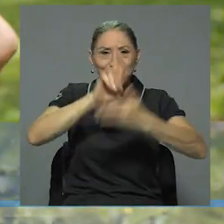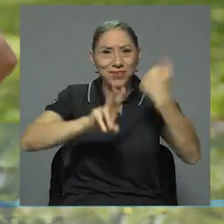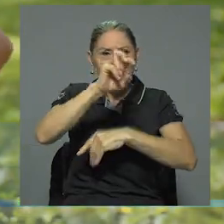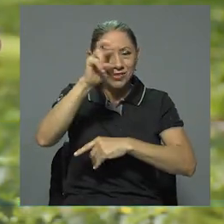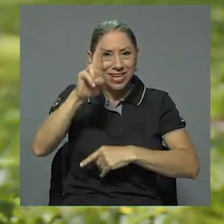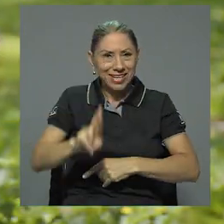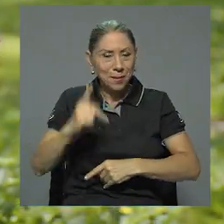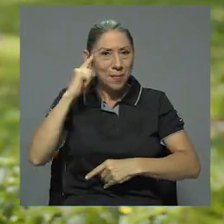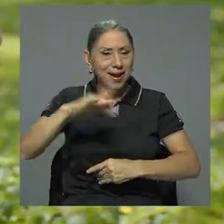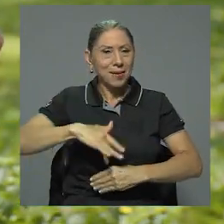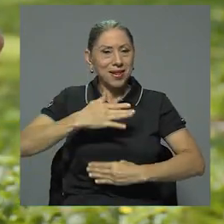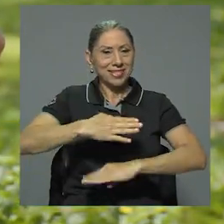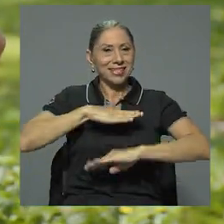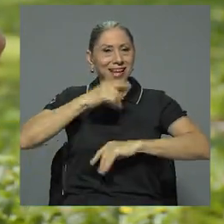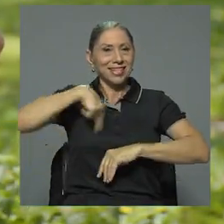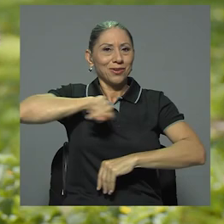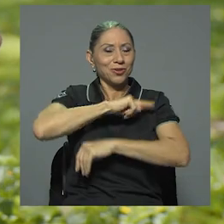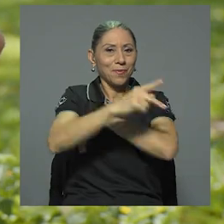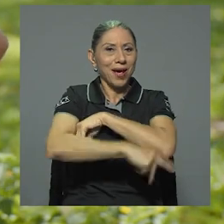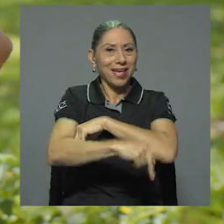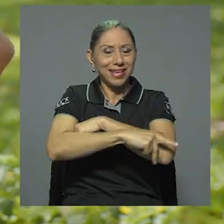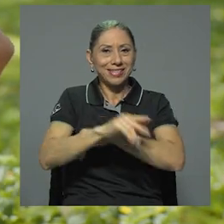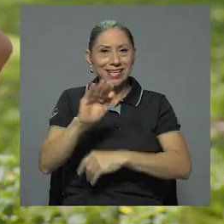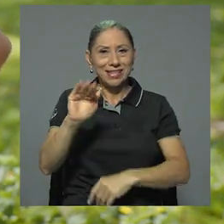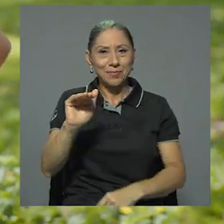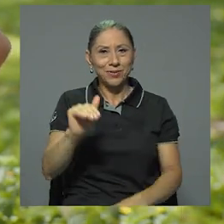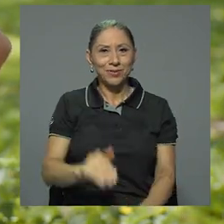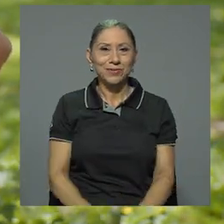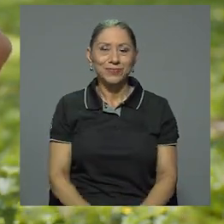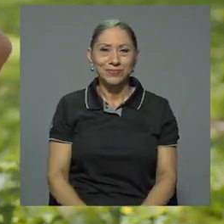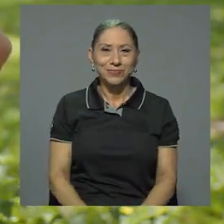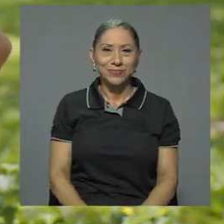desde la Universidad de Costa Rica para el bienestar de nuestro país. Hasta pronto. Gracias.